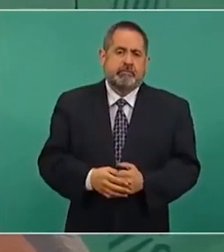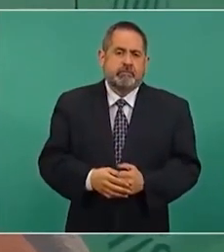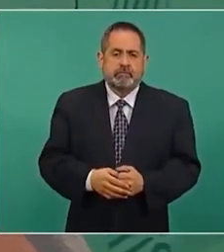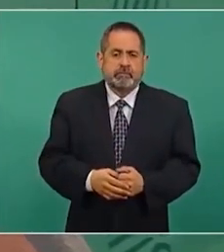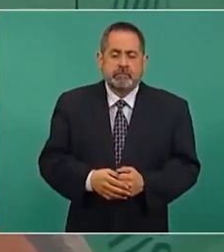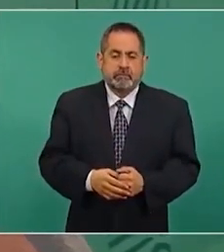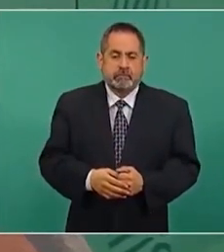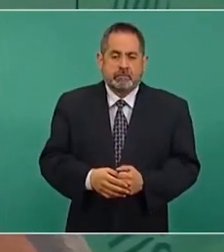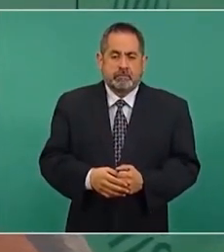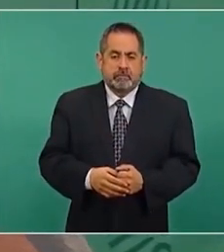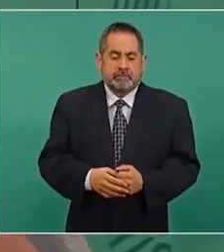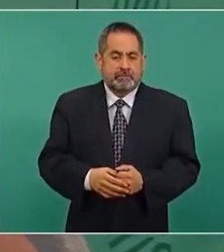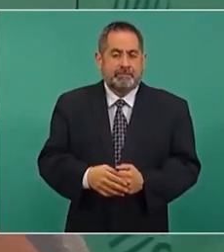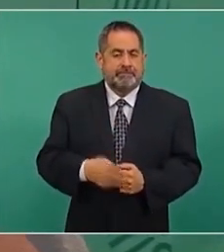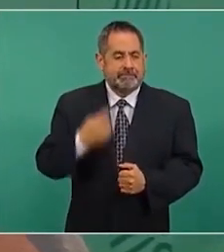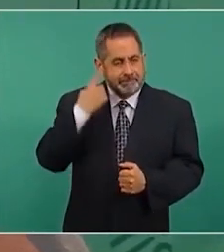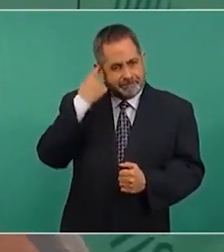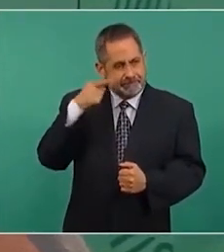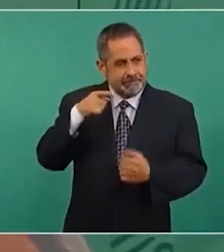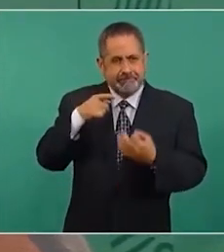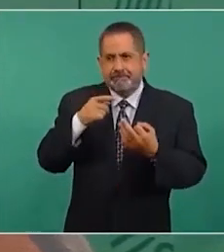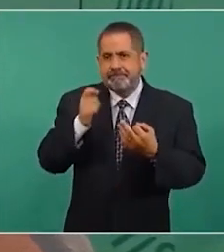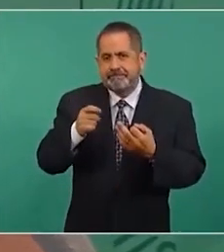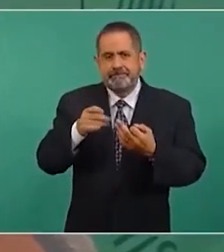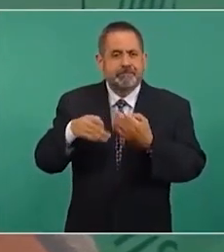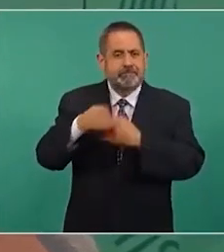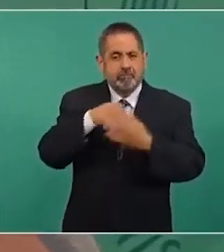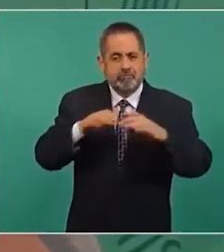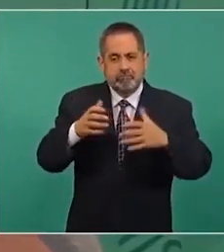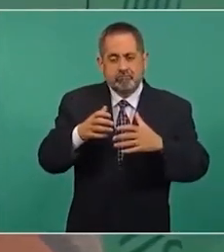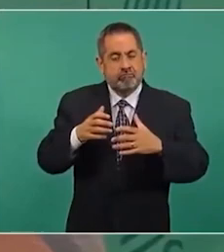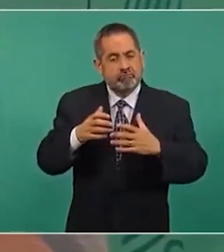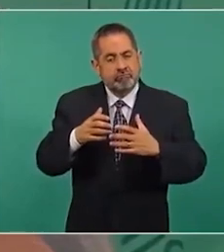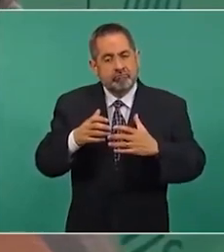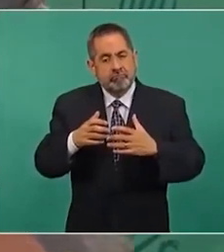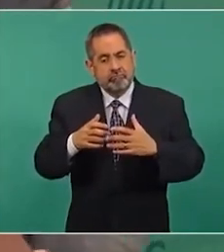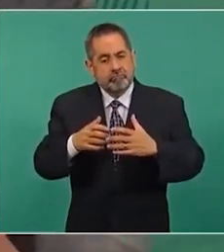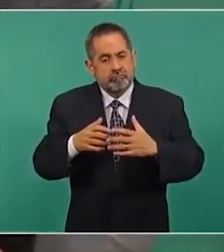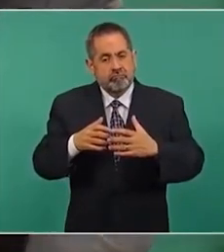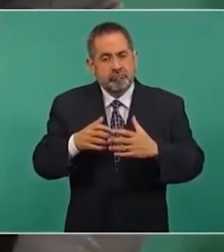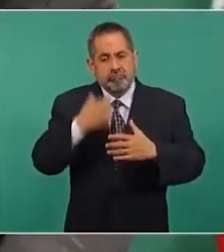pues todos los que quieren dedicarse al noble oficio de la política